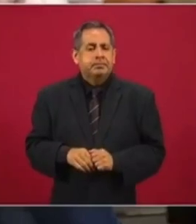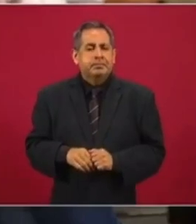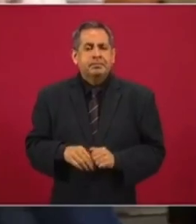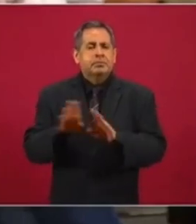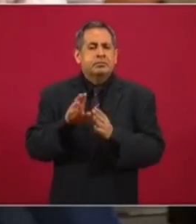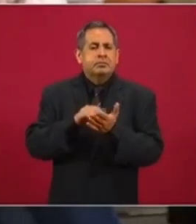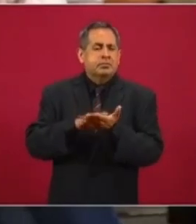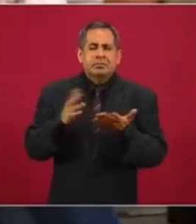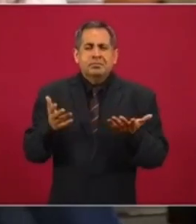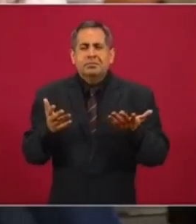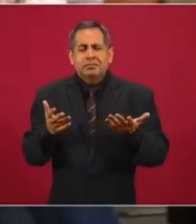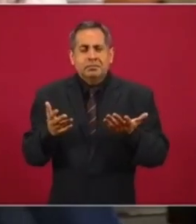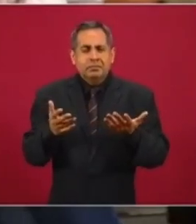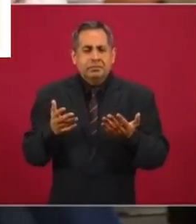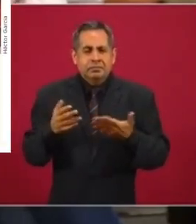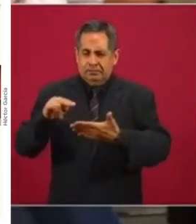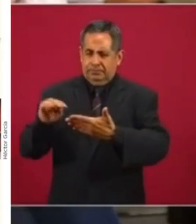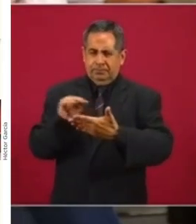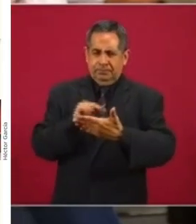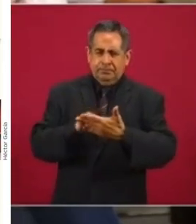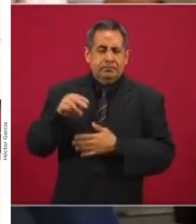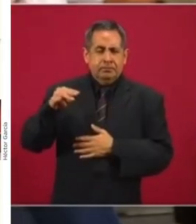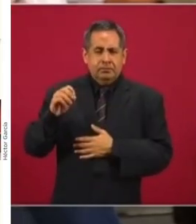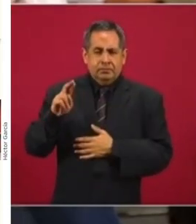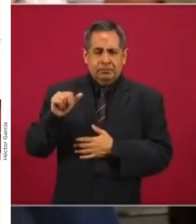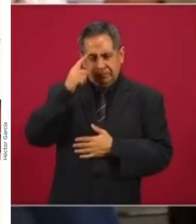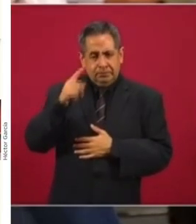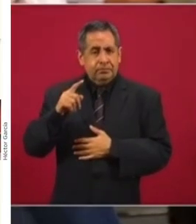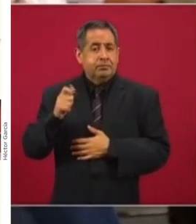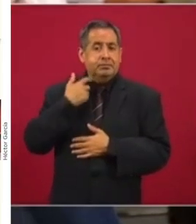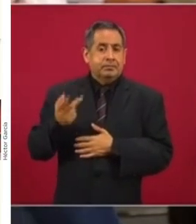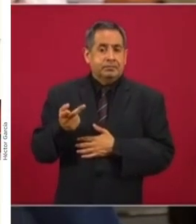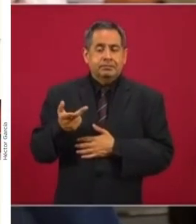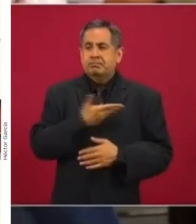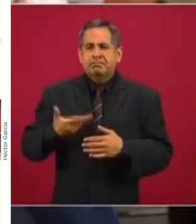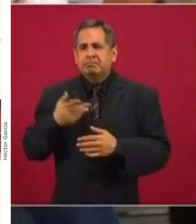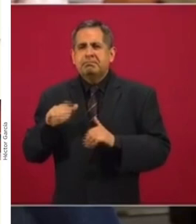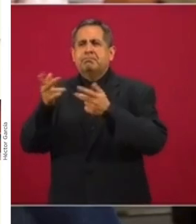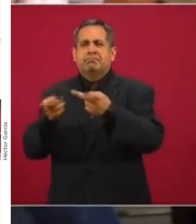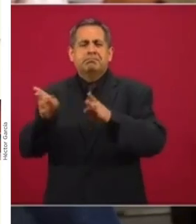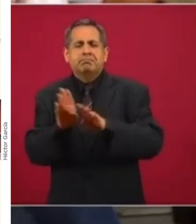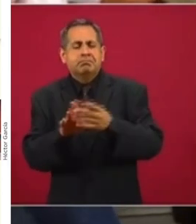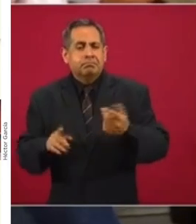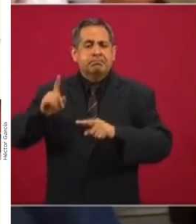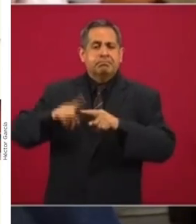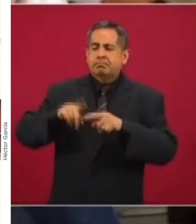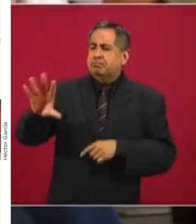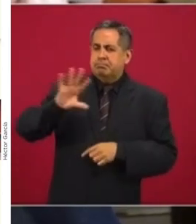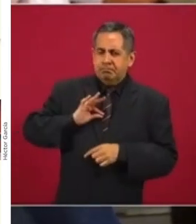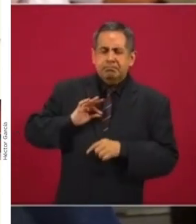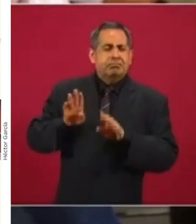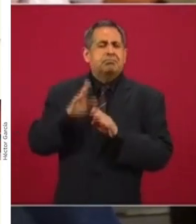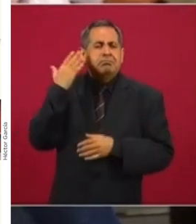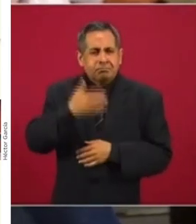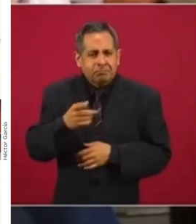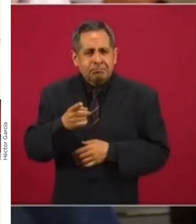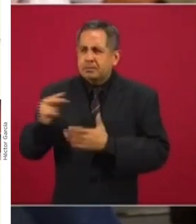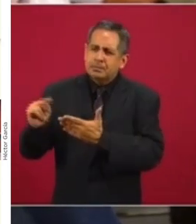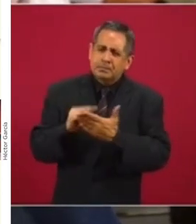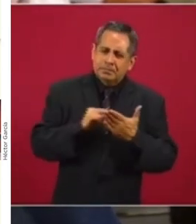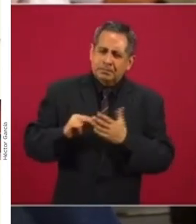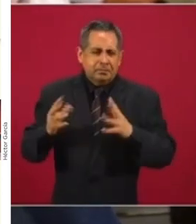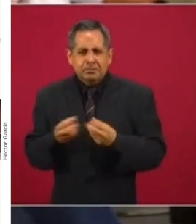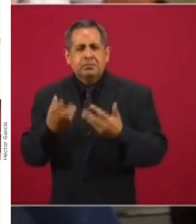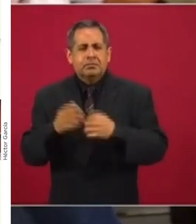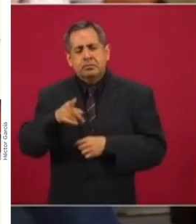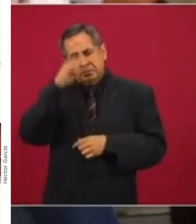¿Cómo fue que se registró la información sobre las firmas de Morena para la consulta de expresidentes? Ah, esa pregunta es buenísima. Y también saber quién le comunicó cómo iba la recaudación de